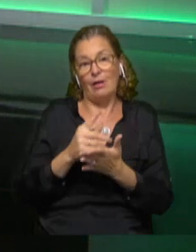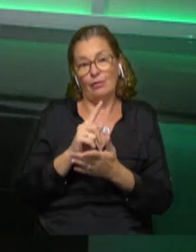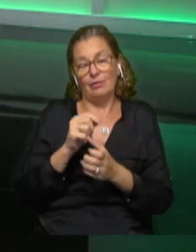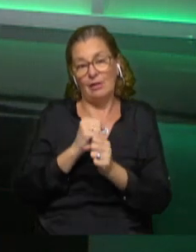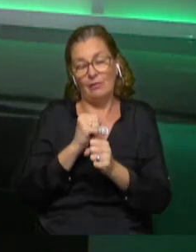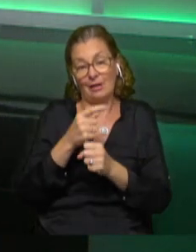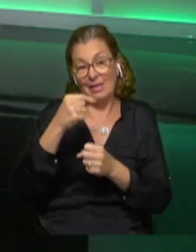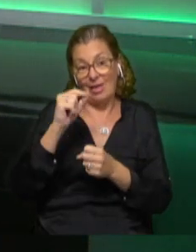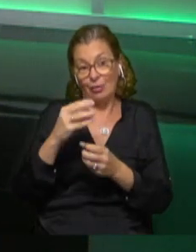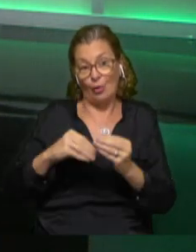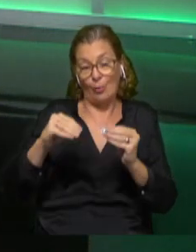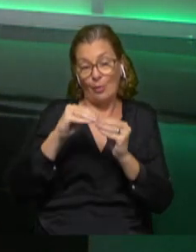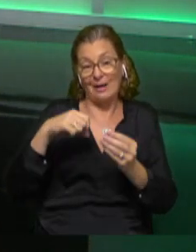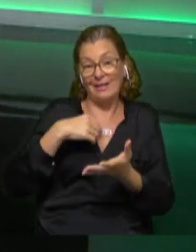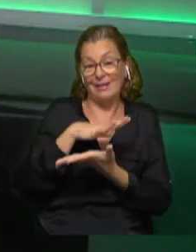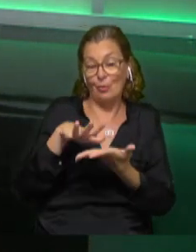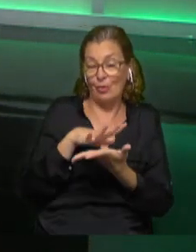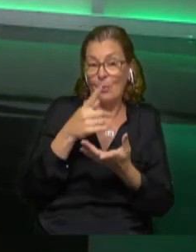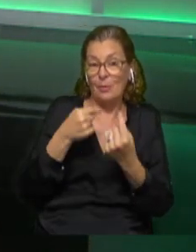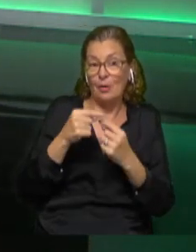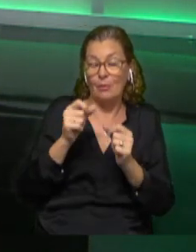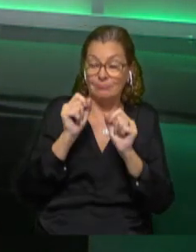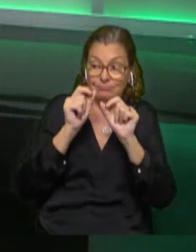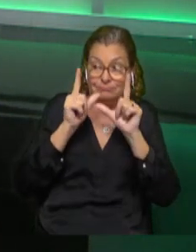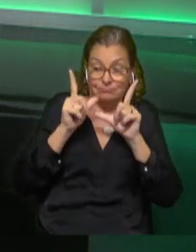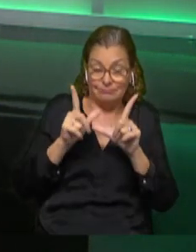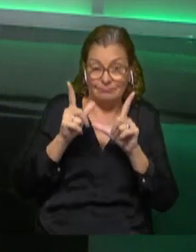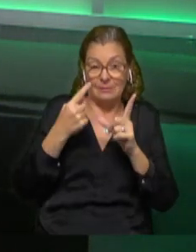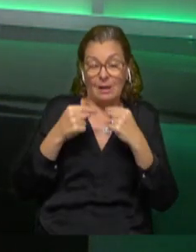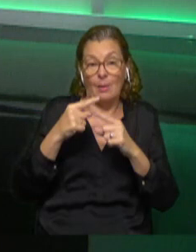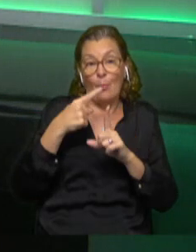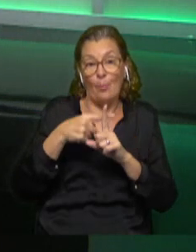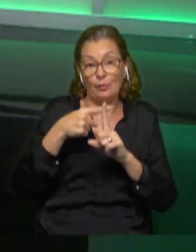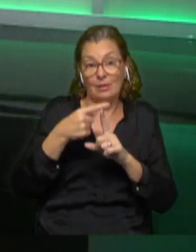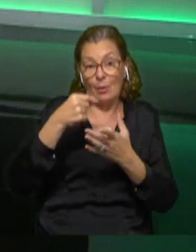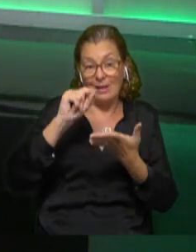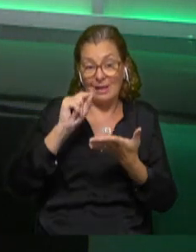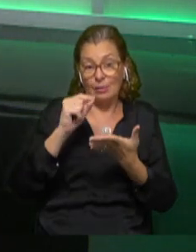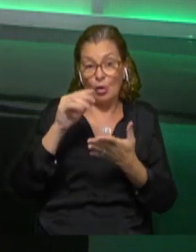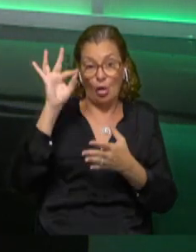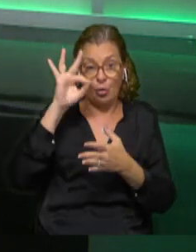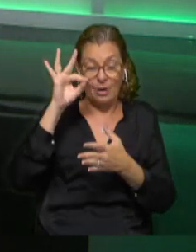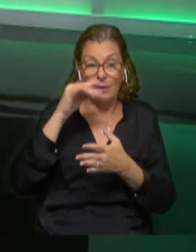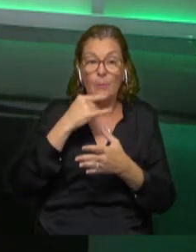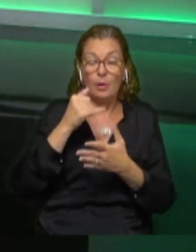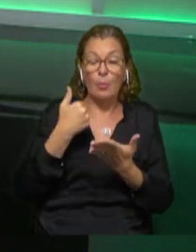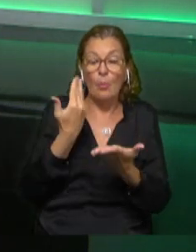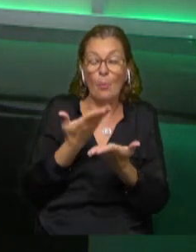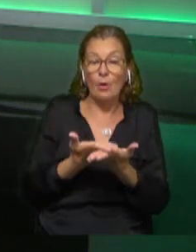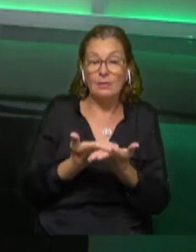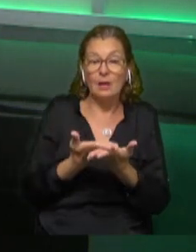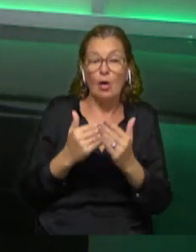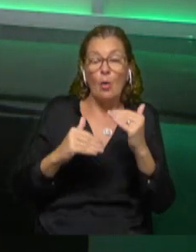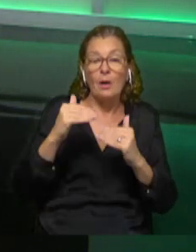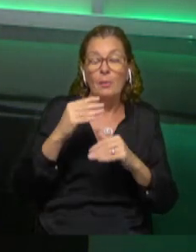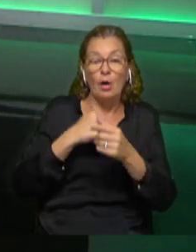Obviamente ese dato se complementa con la situación del empleo y actividad, pero no deja de llamar la atención. Y positivamente, el dato de Durazno, por ejemplo, muestra que si comparamos